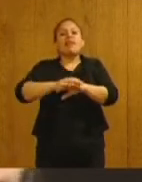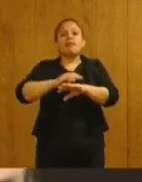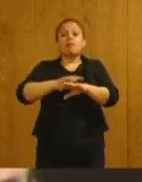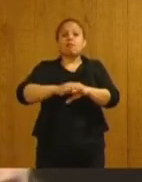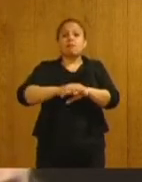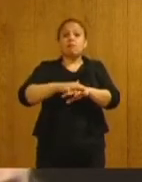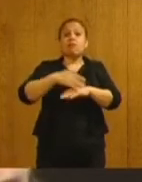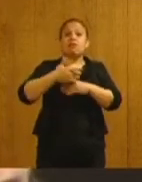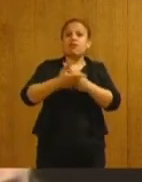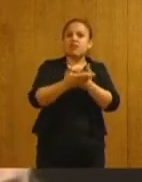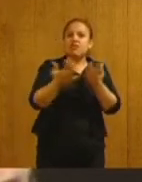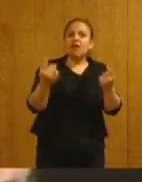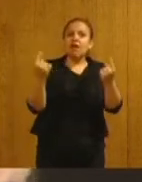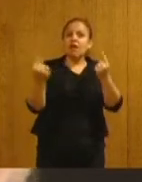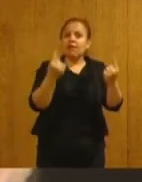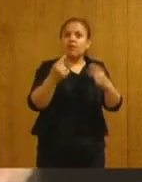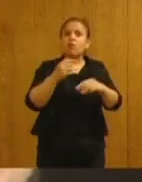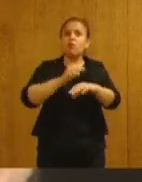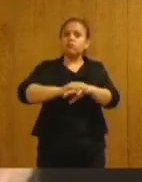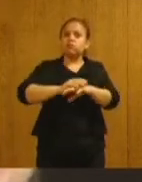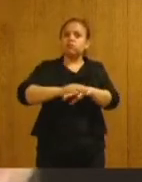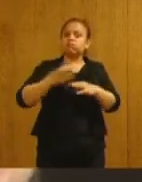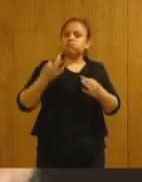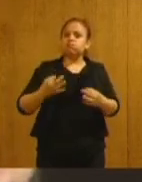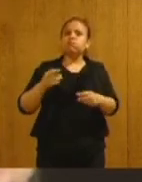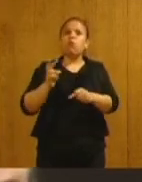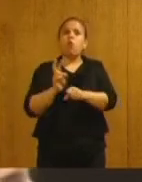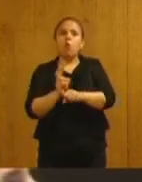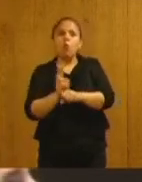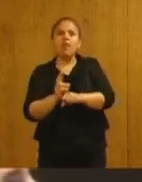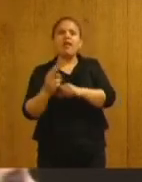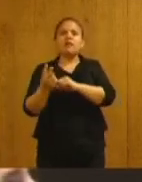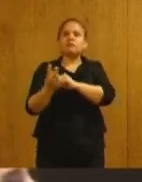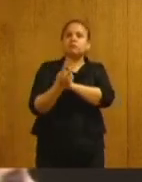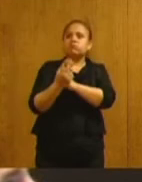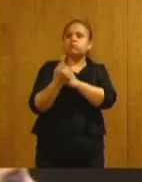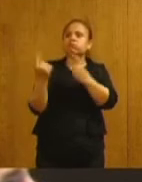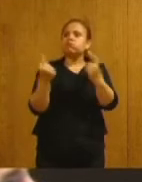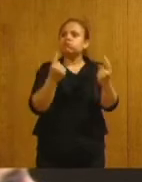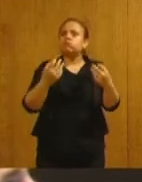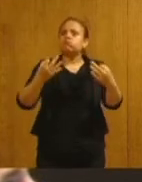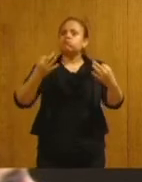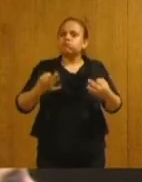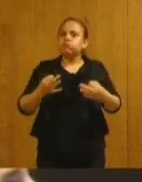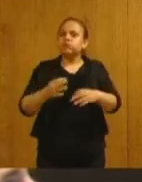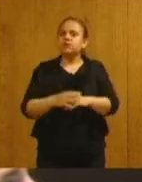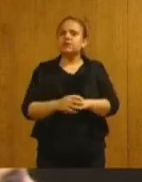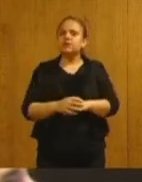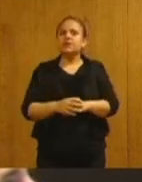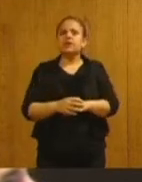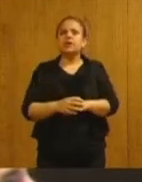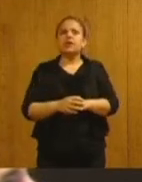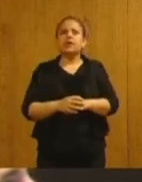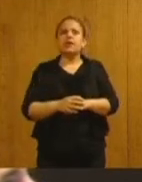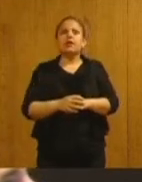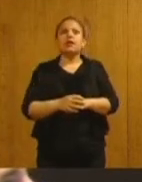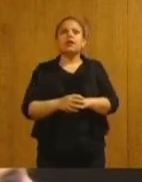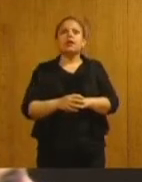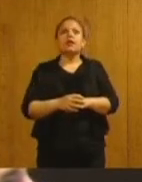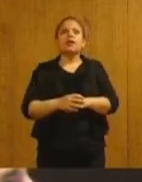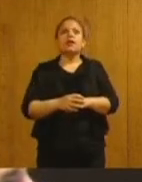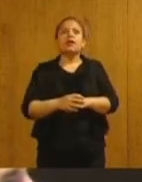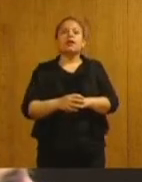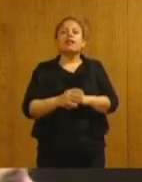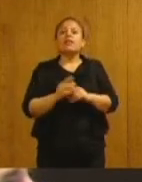social de cuidarse y de cuidarnos de cada uno de los misioneros y misioneras. Además, no sé si se